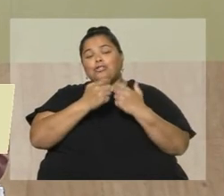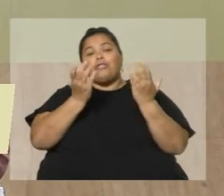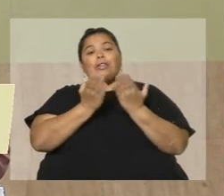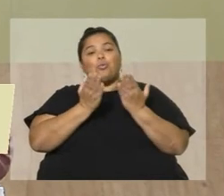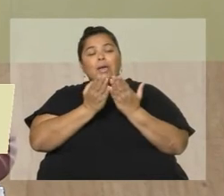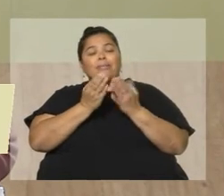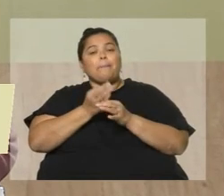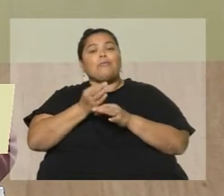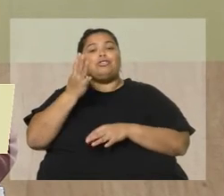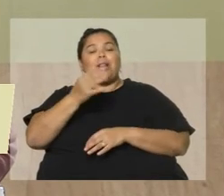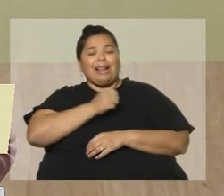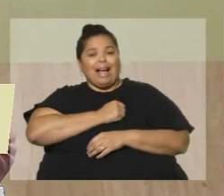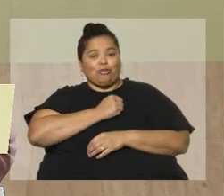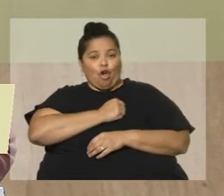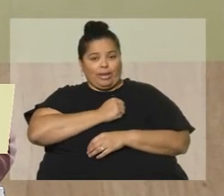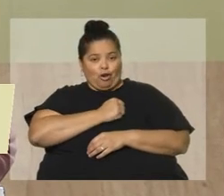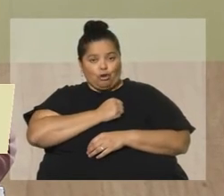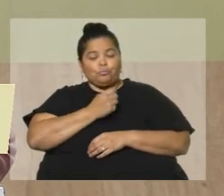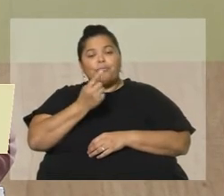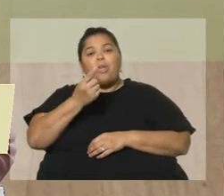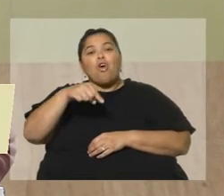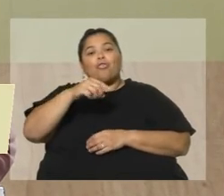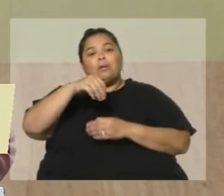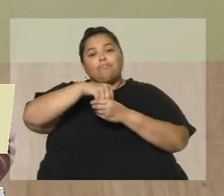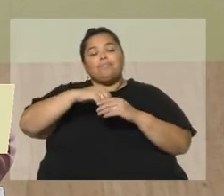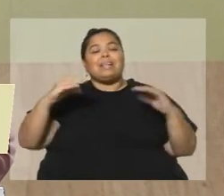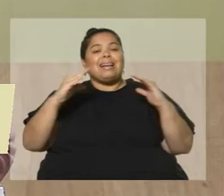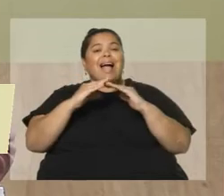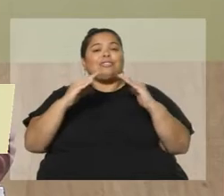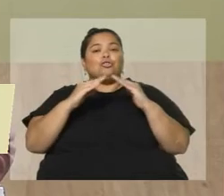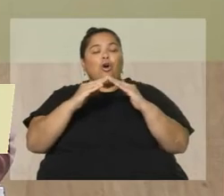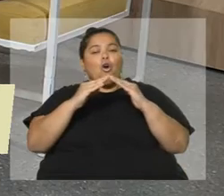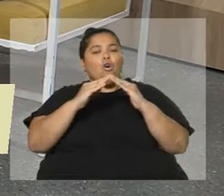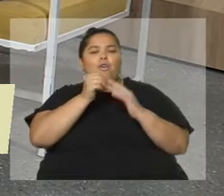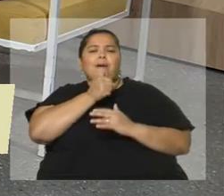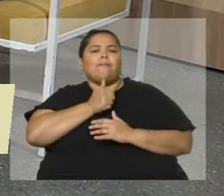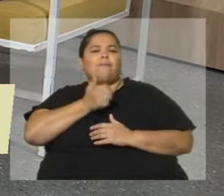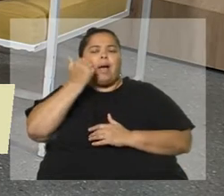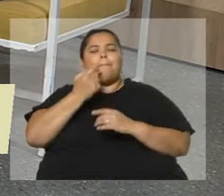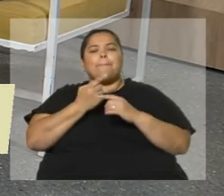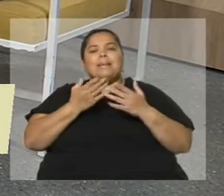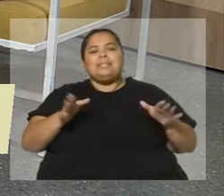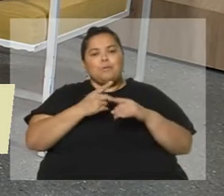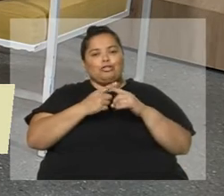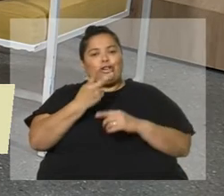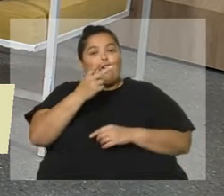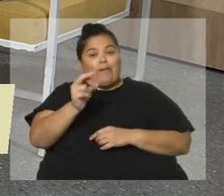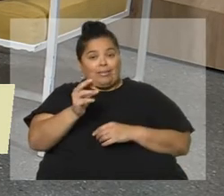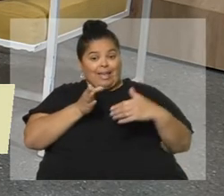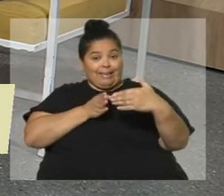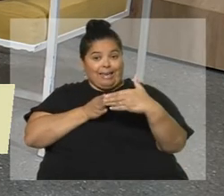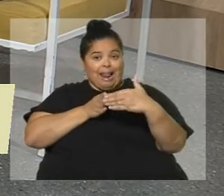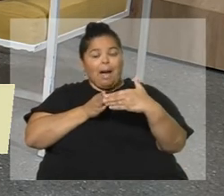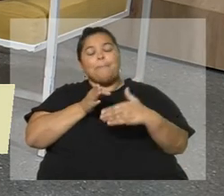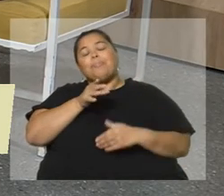Profesionales Católicos, que funciona en una casona hermosa de principios del siglo XX en Boulevard y Chaná.